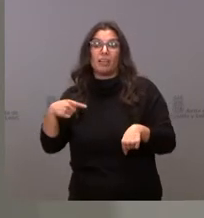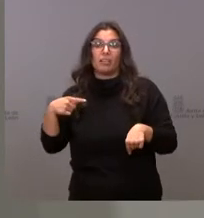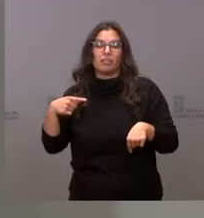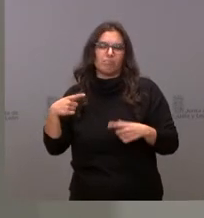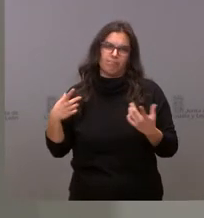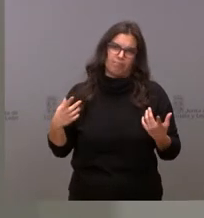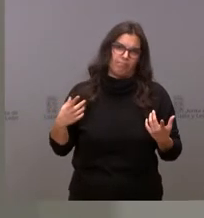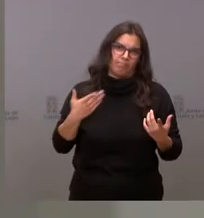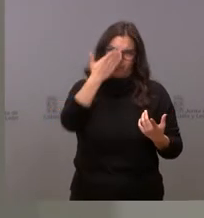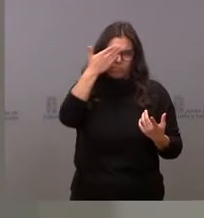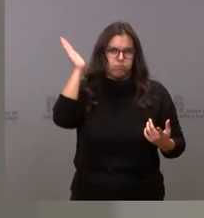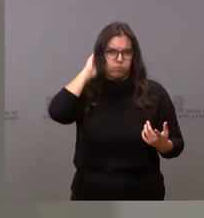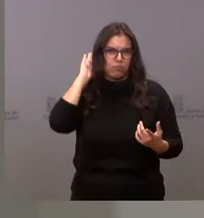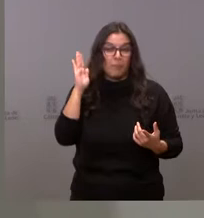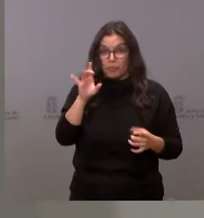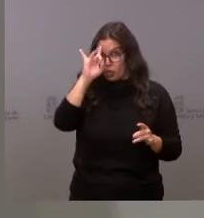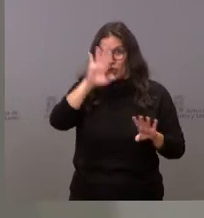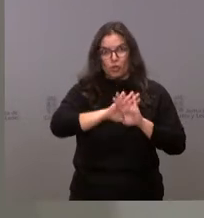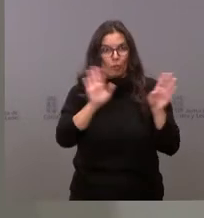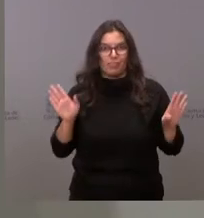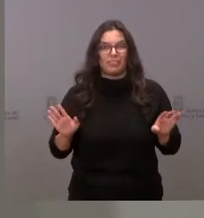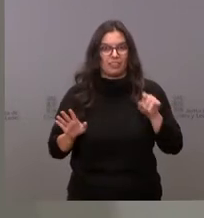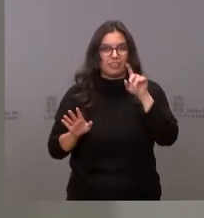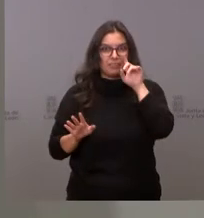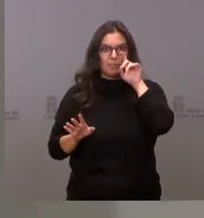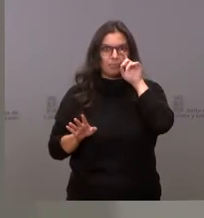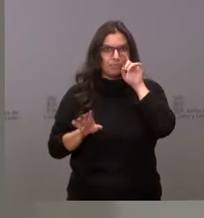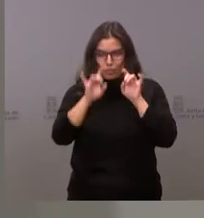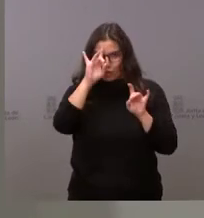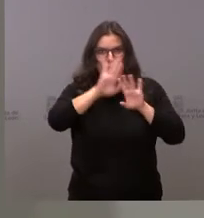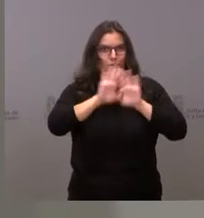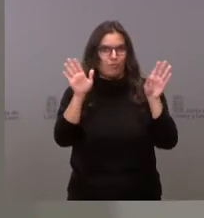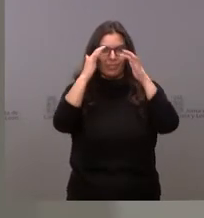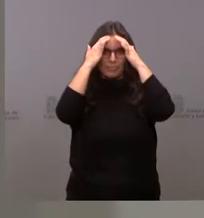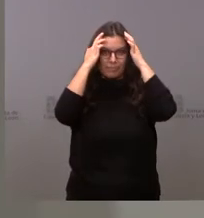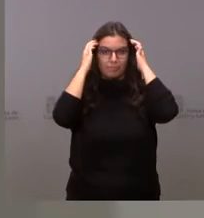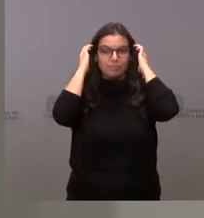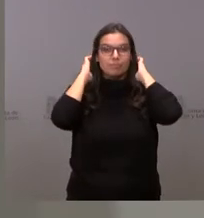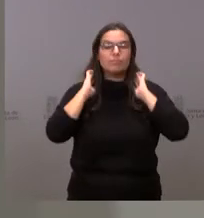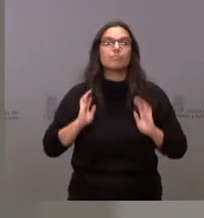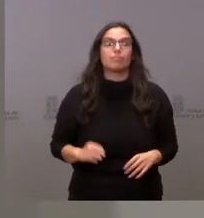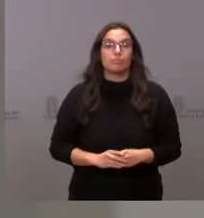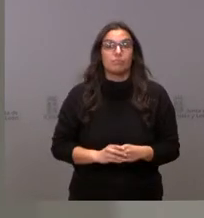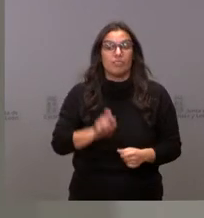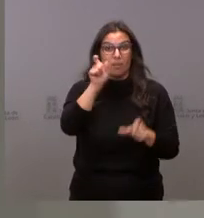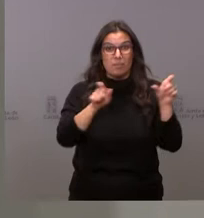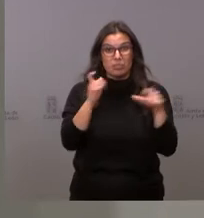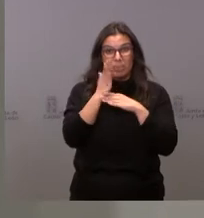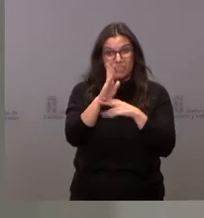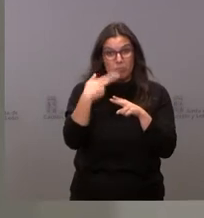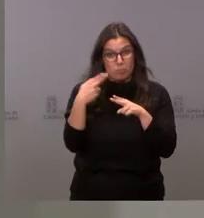Es absolutamente sorprendente, sorprendente, que representantes políticos